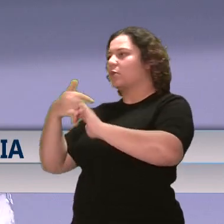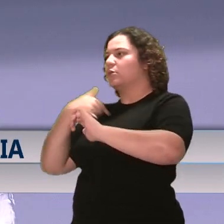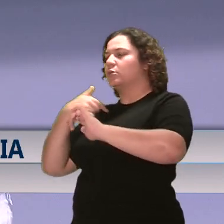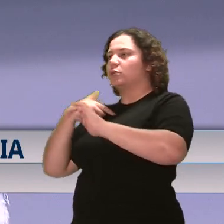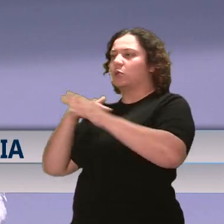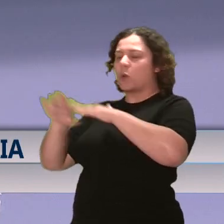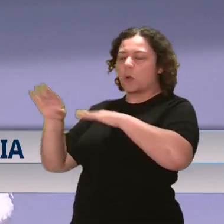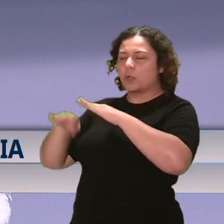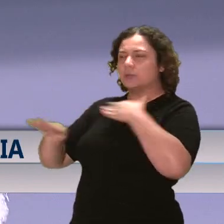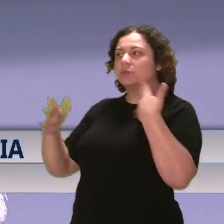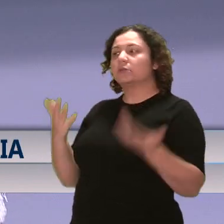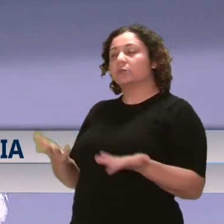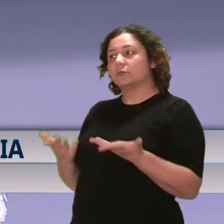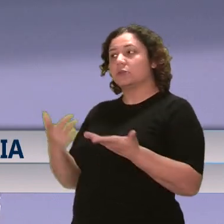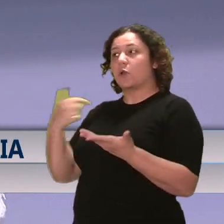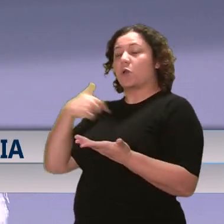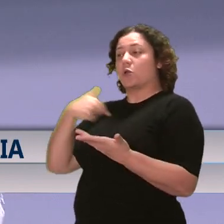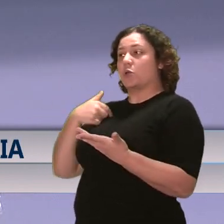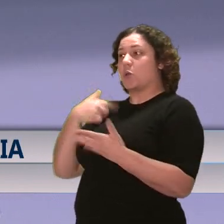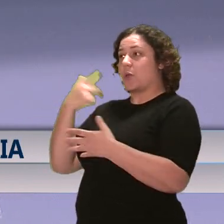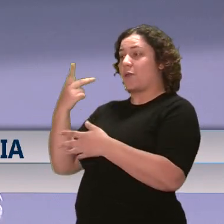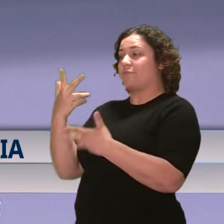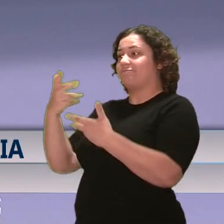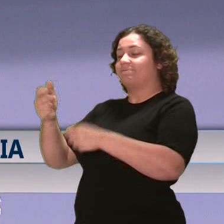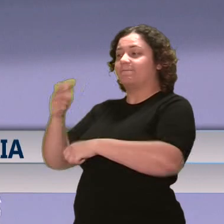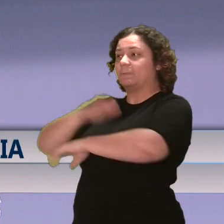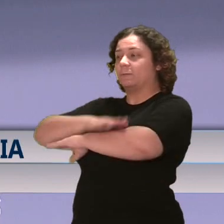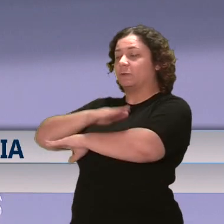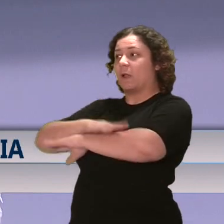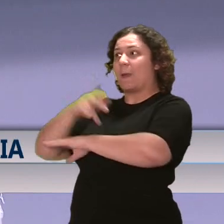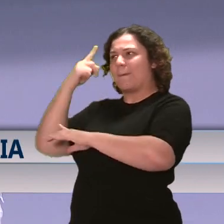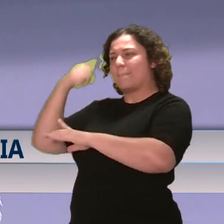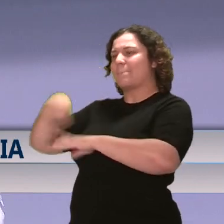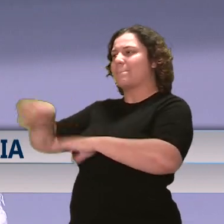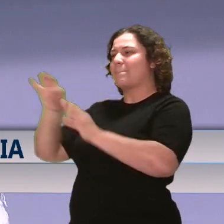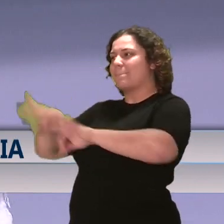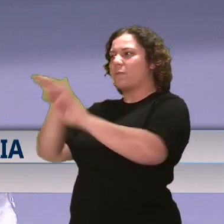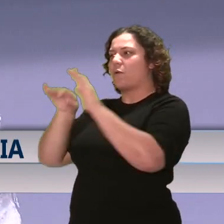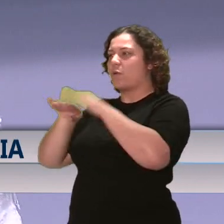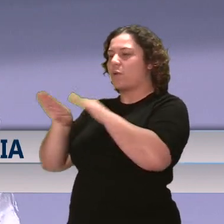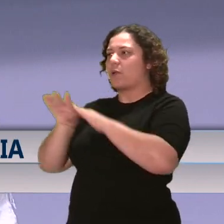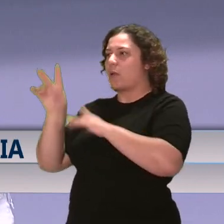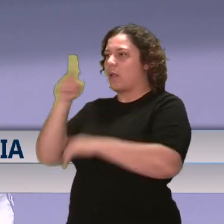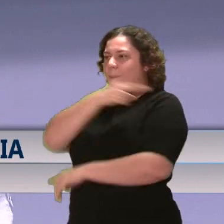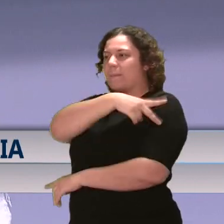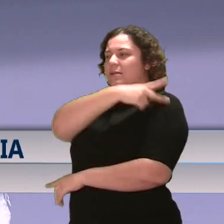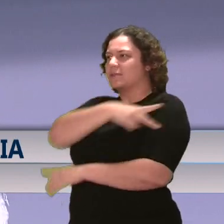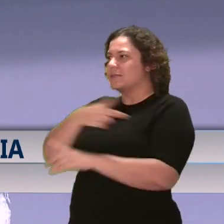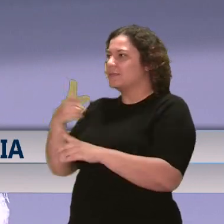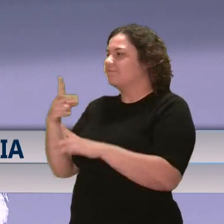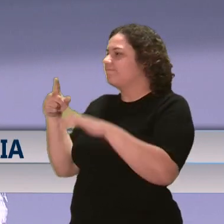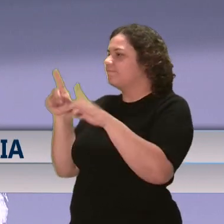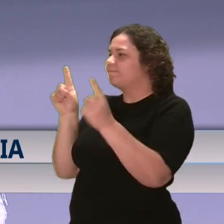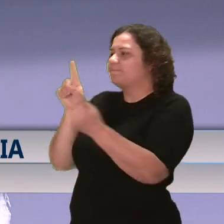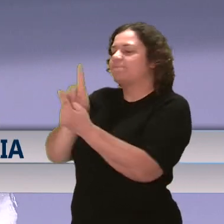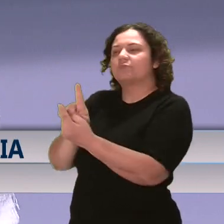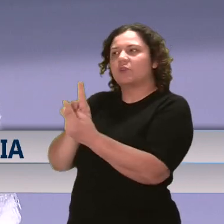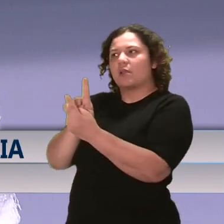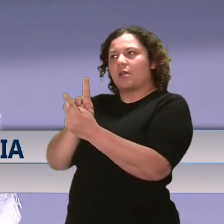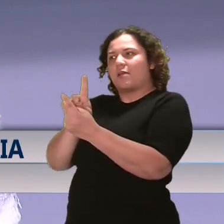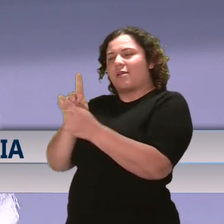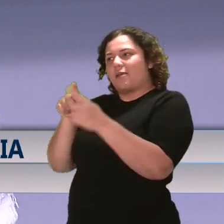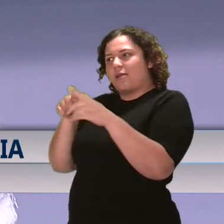accesible. Para mí como proveedora de salud conductual es importante estar accesible. El paciente que entra normalmente entra a atención primaria